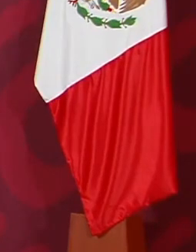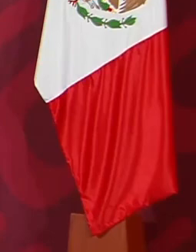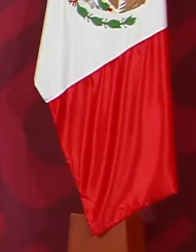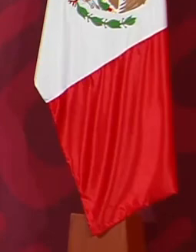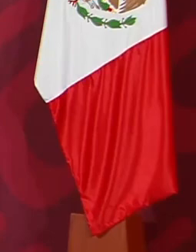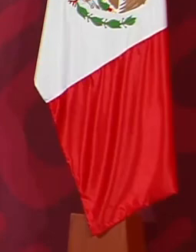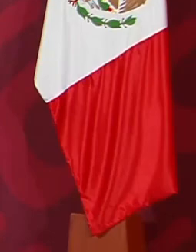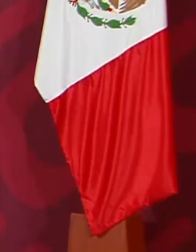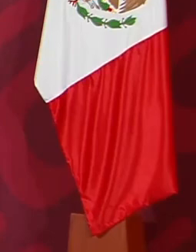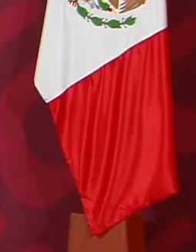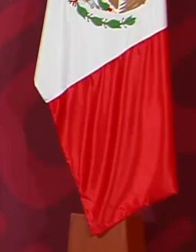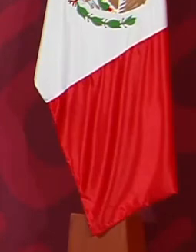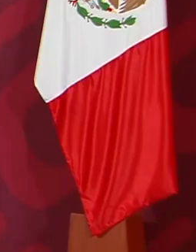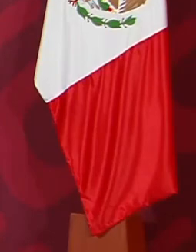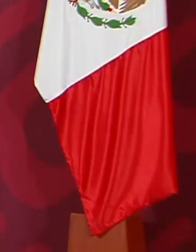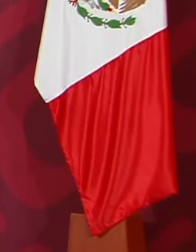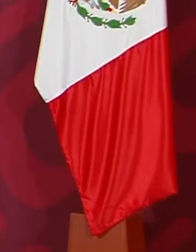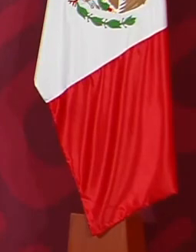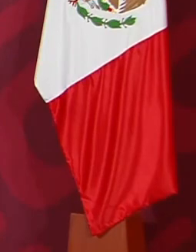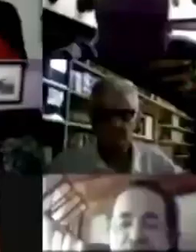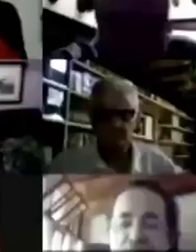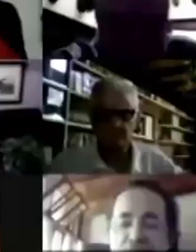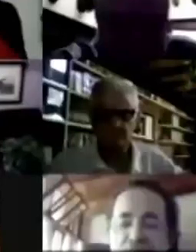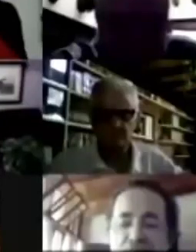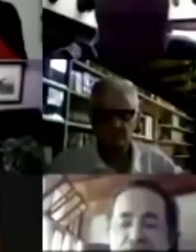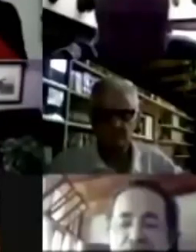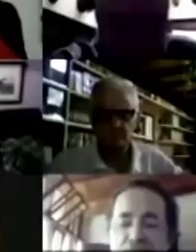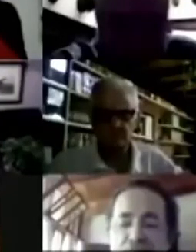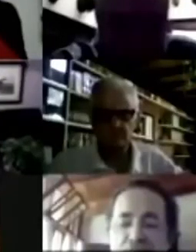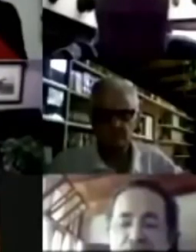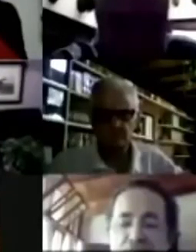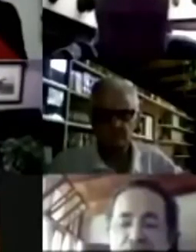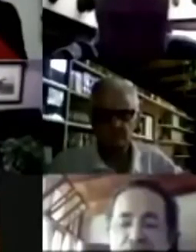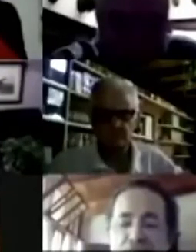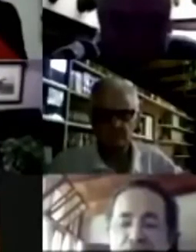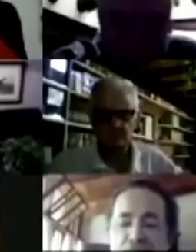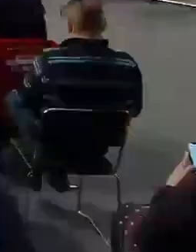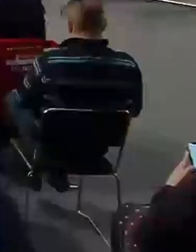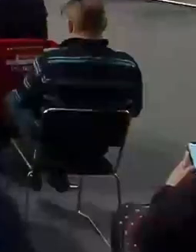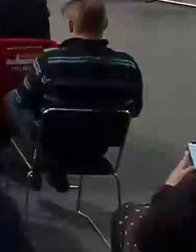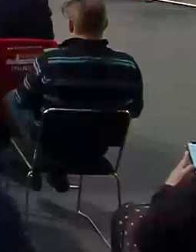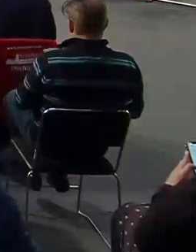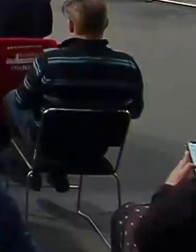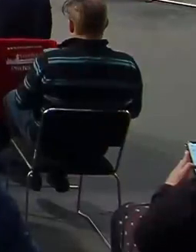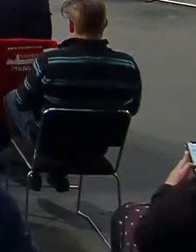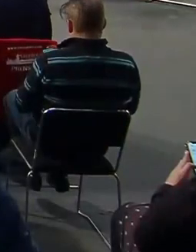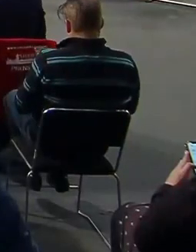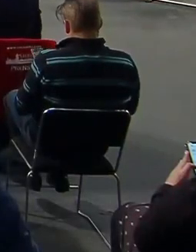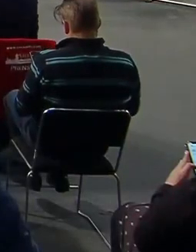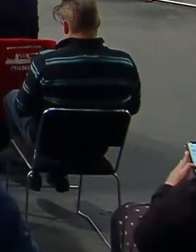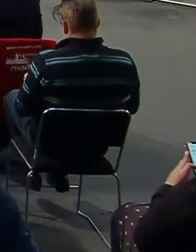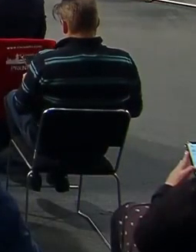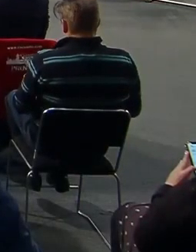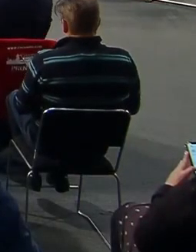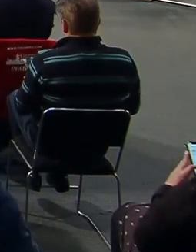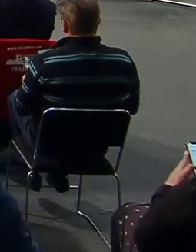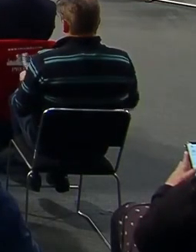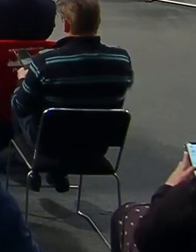luego los expropias y luego los desapareces. Ahí está. A ver, ver, repites.